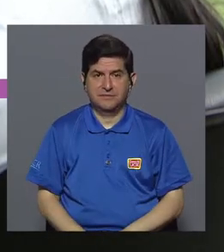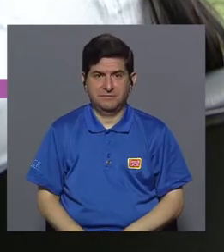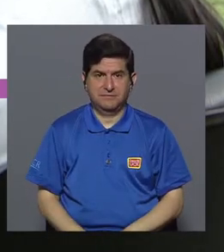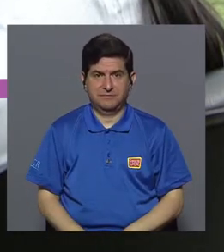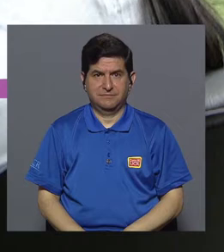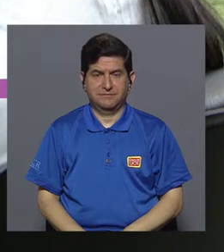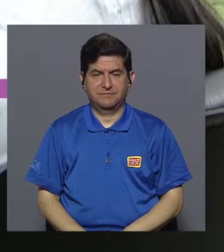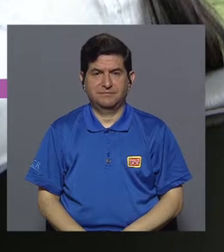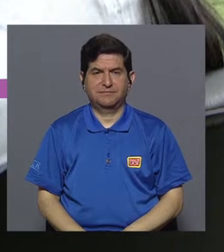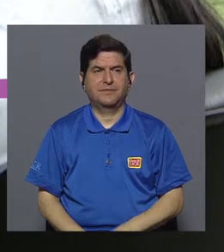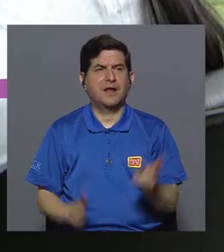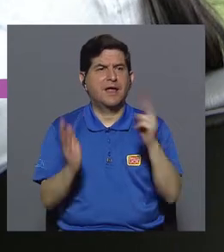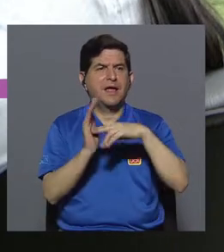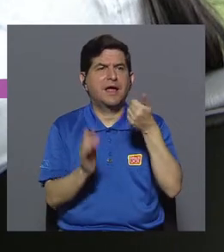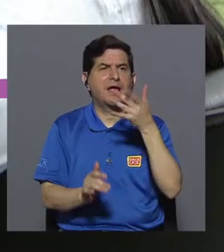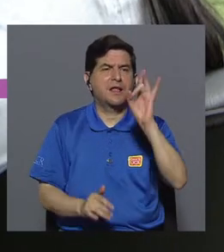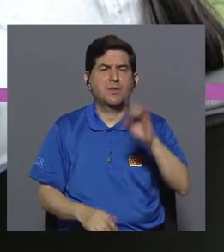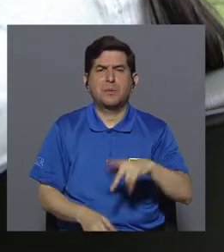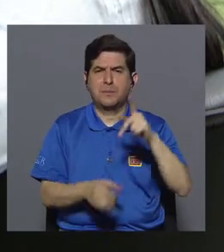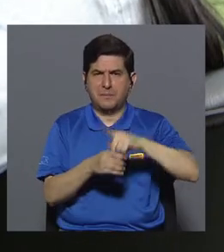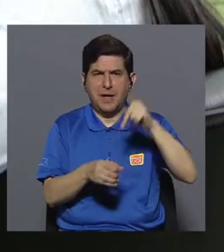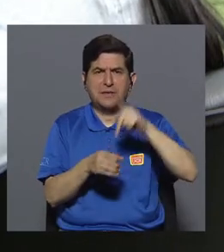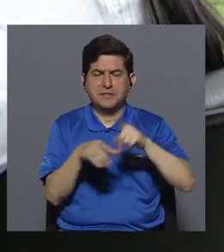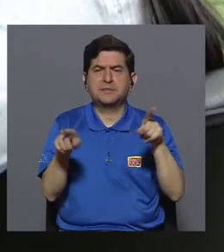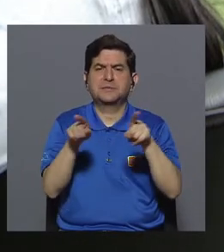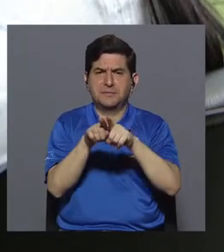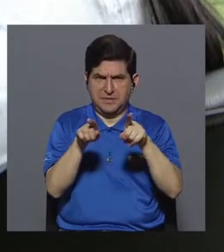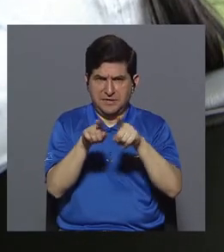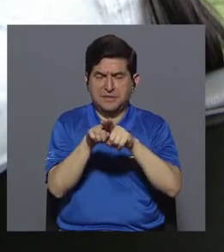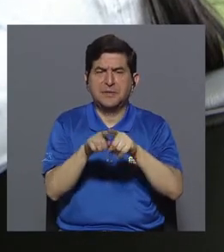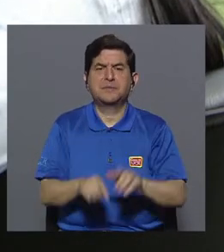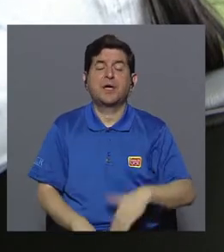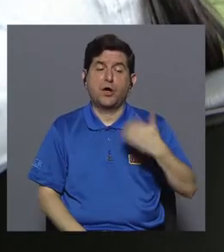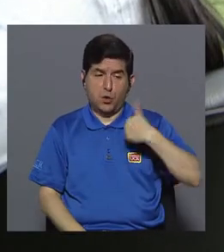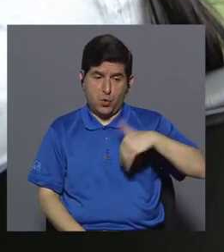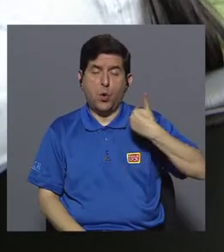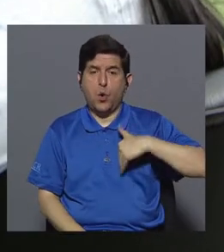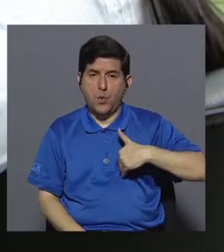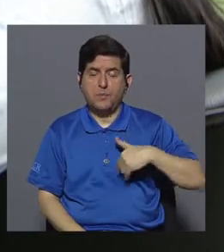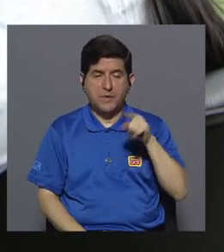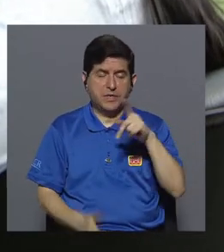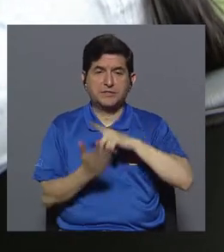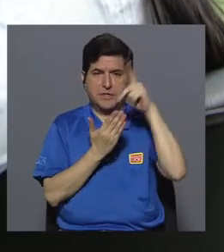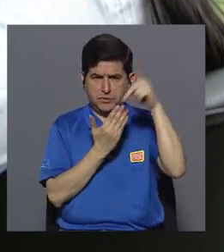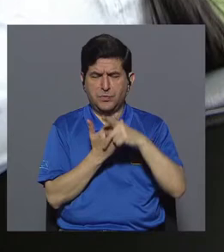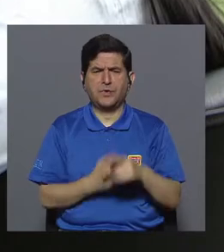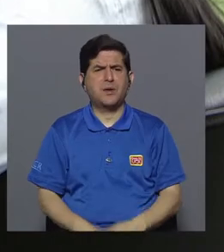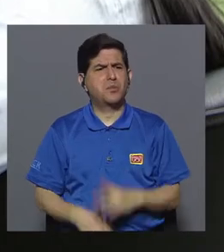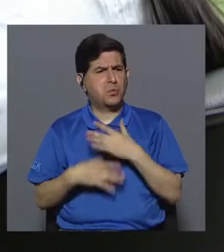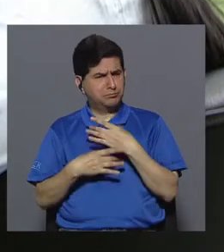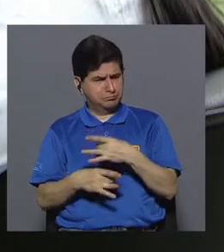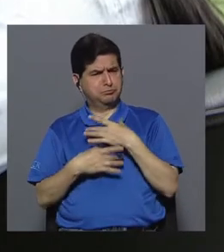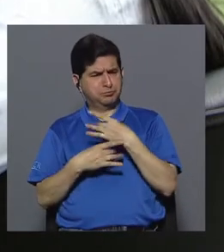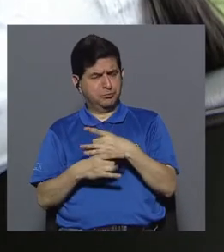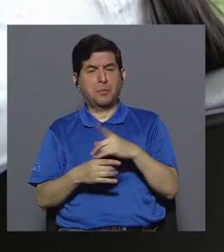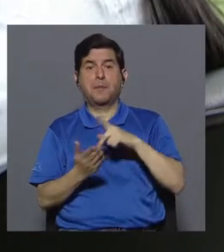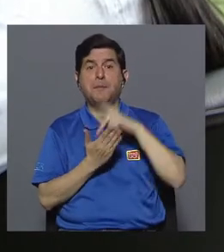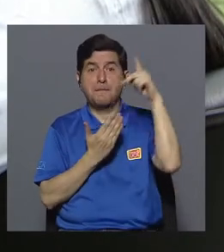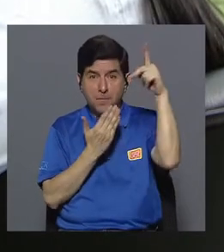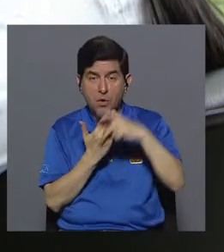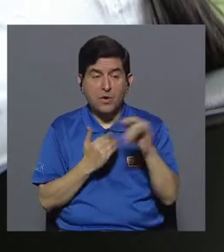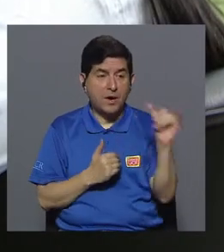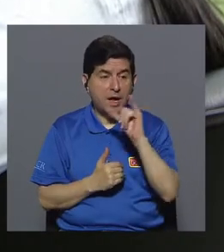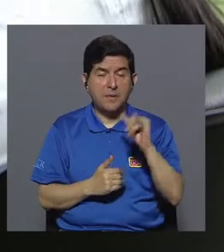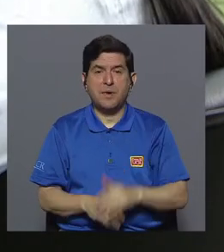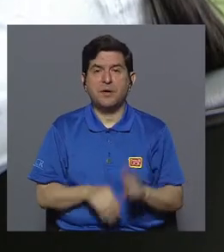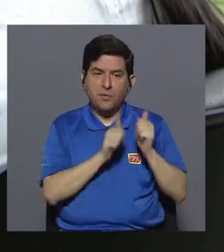en 2018 asistieron también hombres al programa, llamó muchísimo la atención, es un